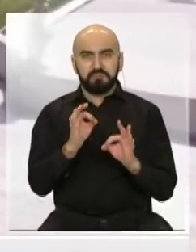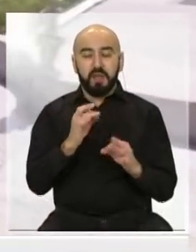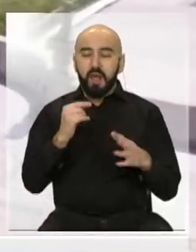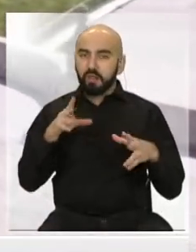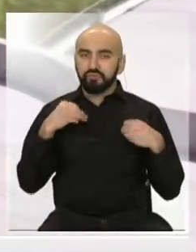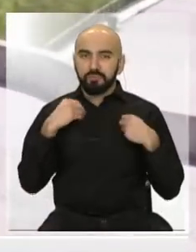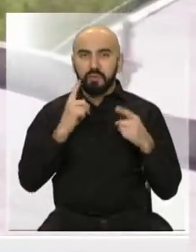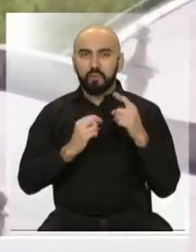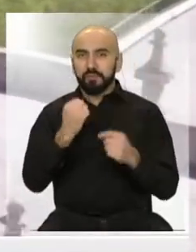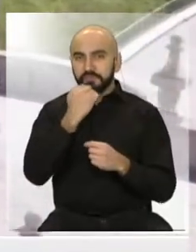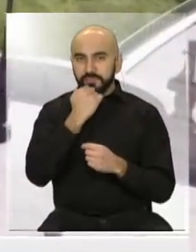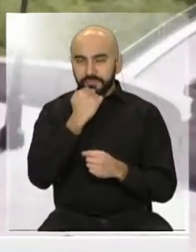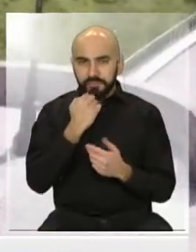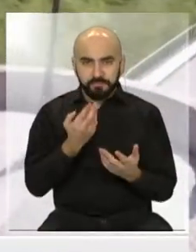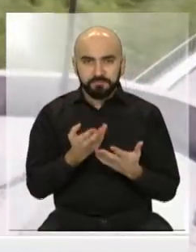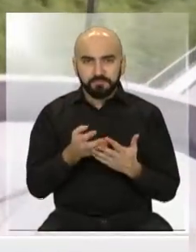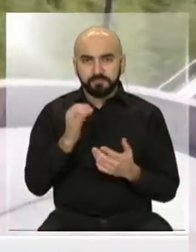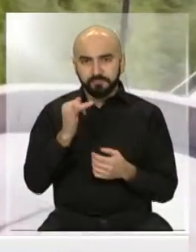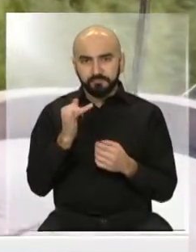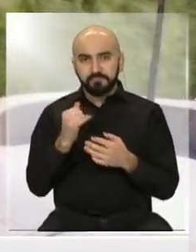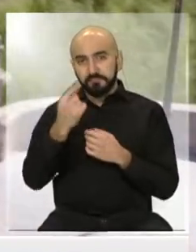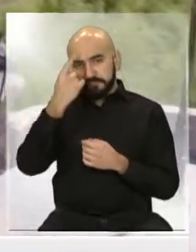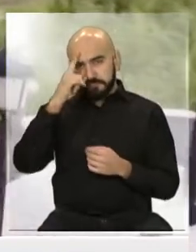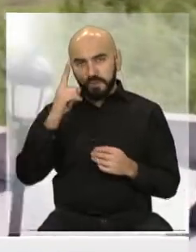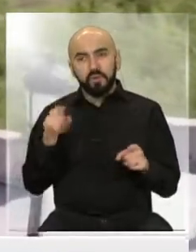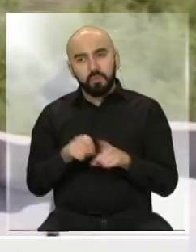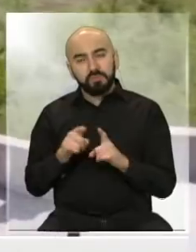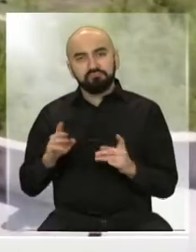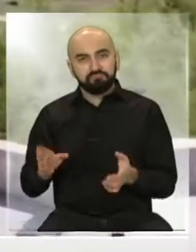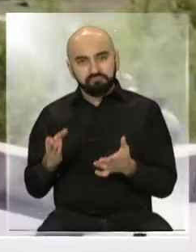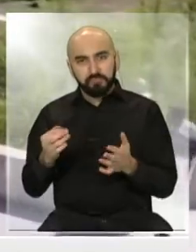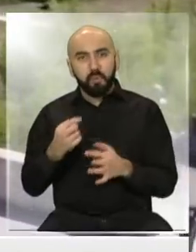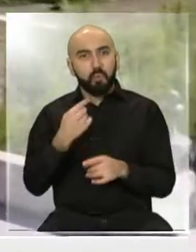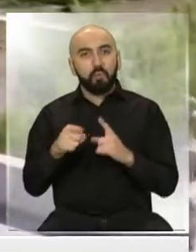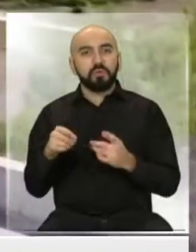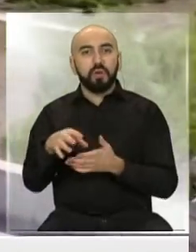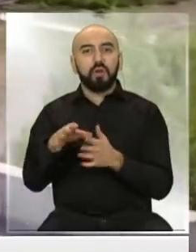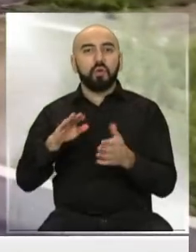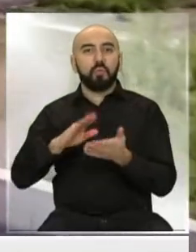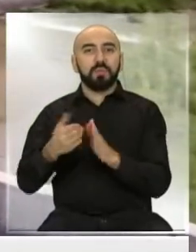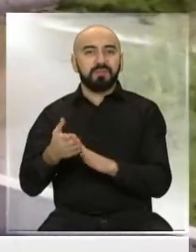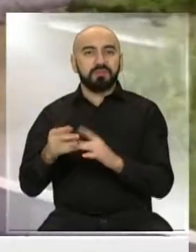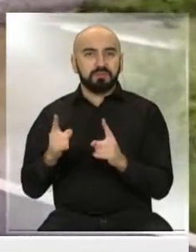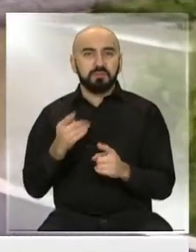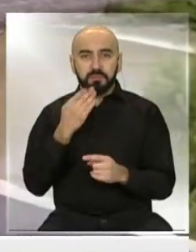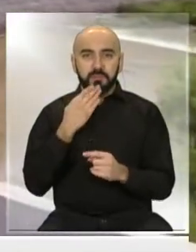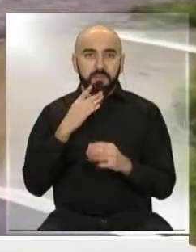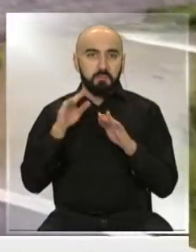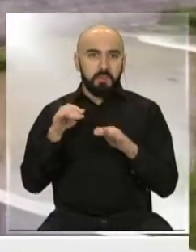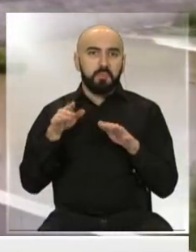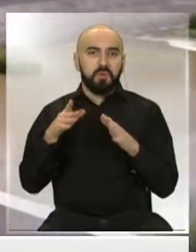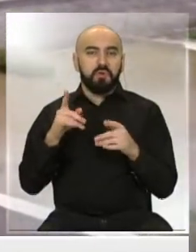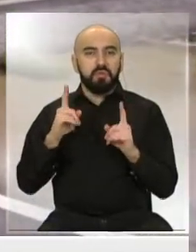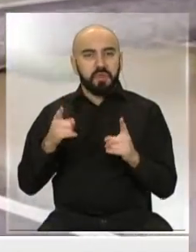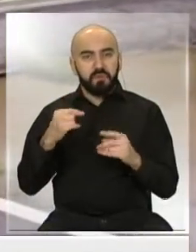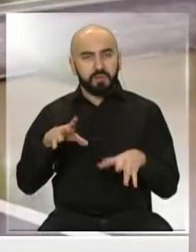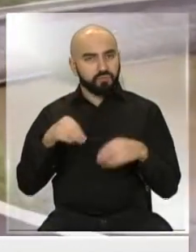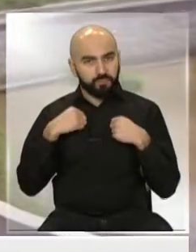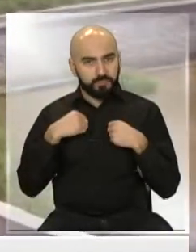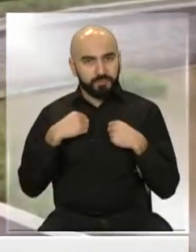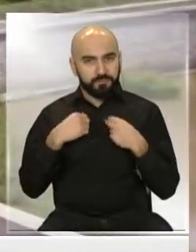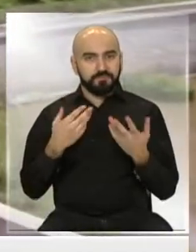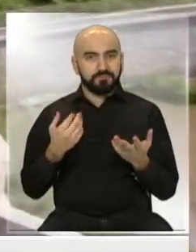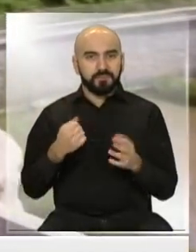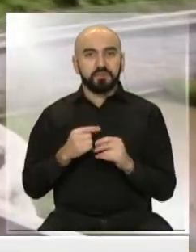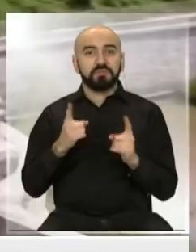cometer el Ejecutivo, pero insta a que otras comunidades autónomas hagan lo mismo. Recordemos que España ha elaborado un